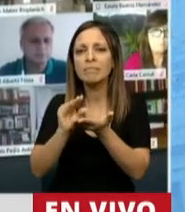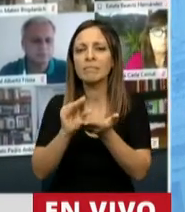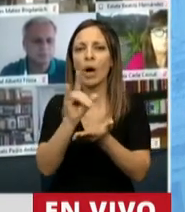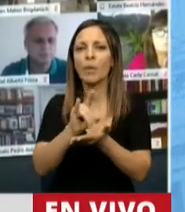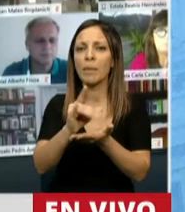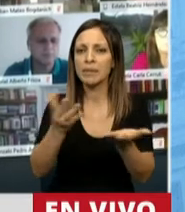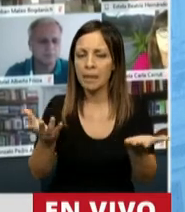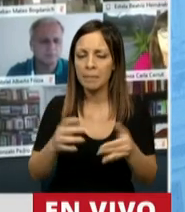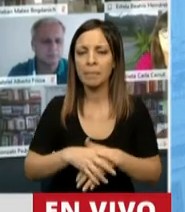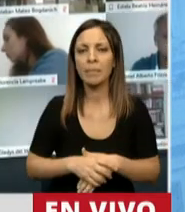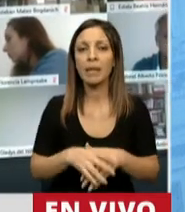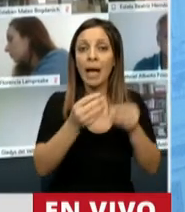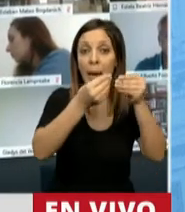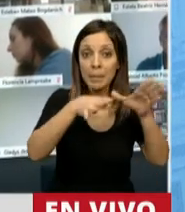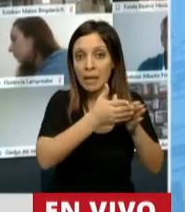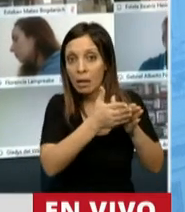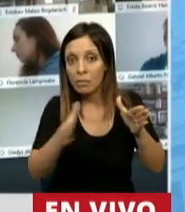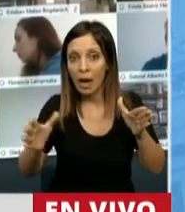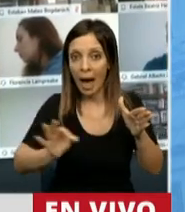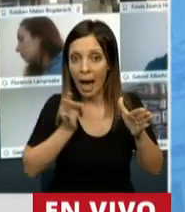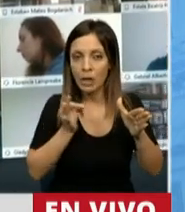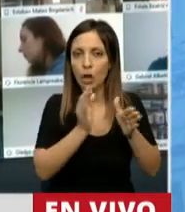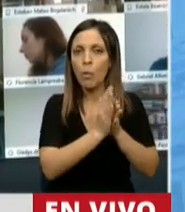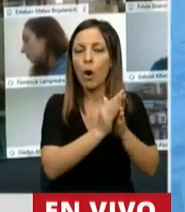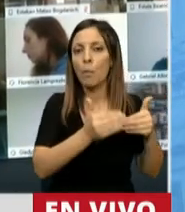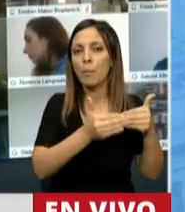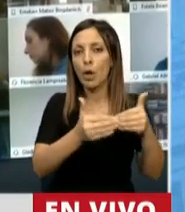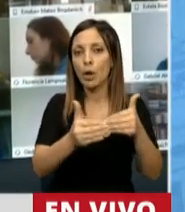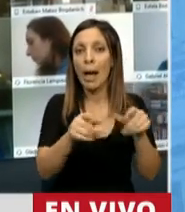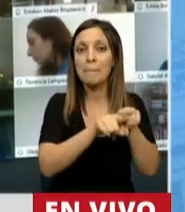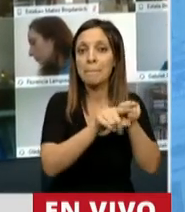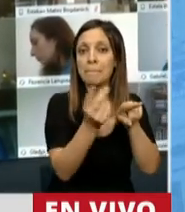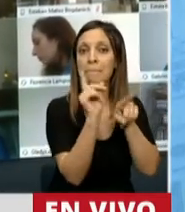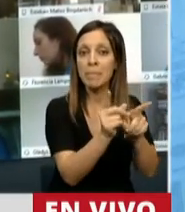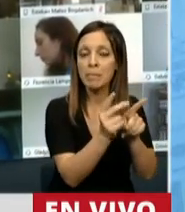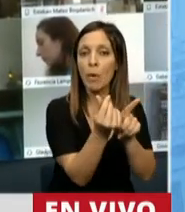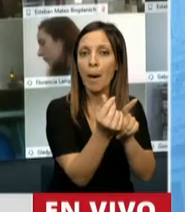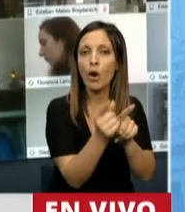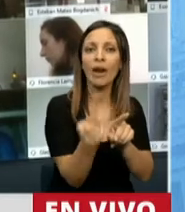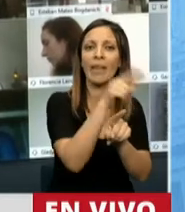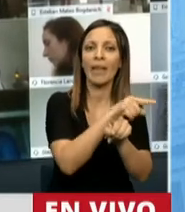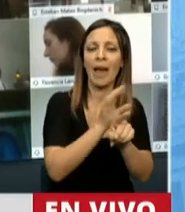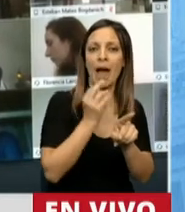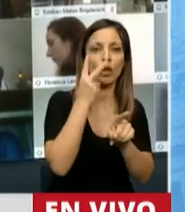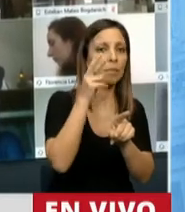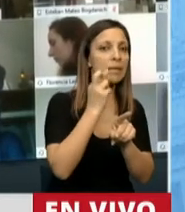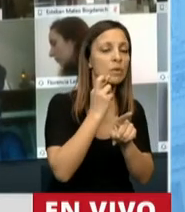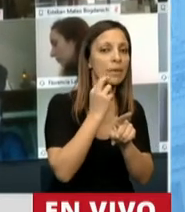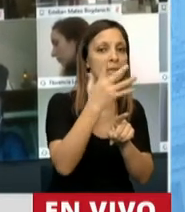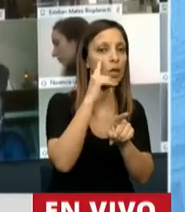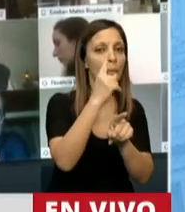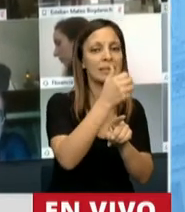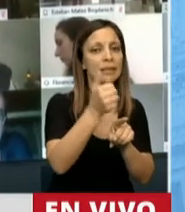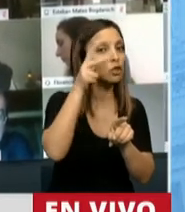inició el ejercicio con un crédito de prórroga, es decir, al mismo monto del inicio del año 2019, 5.684,